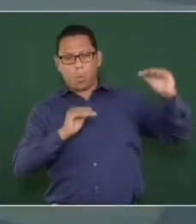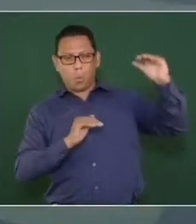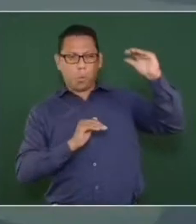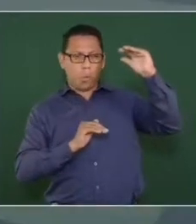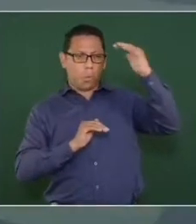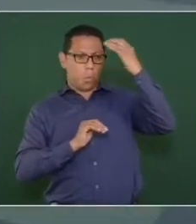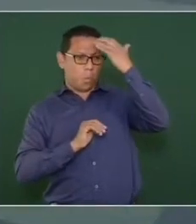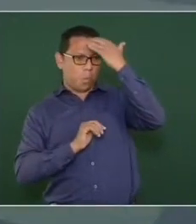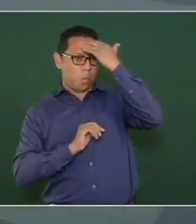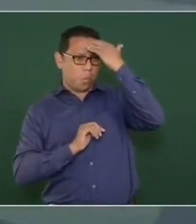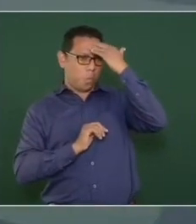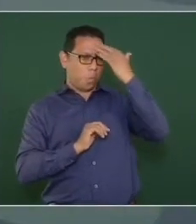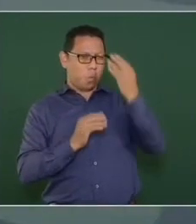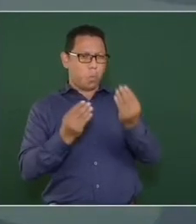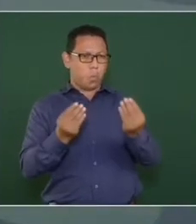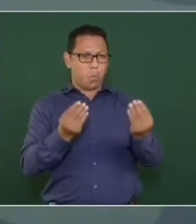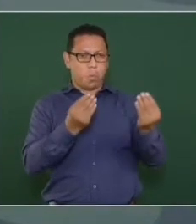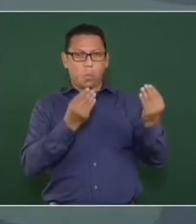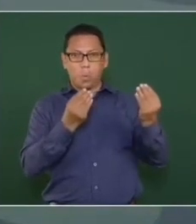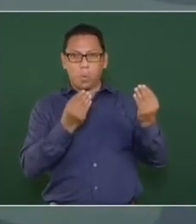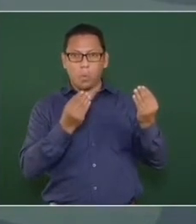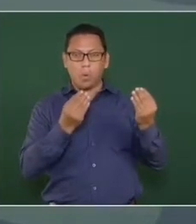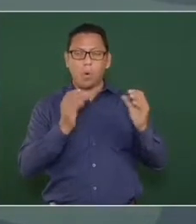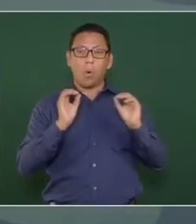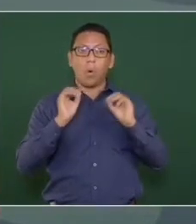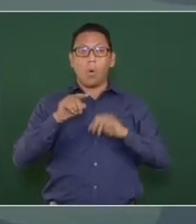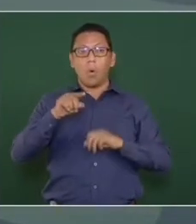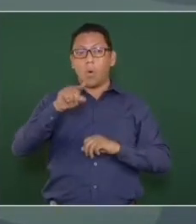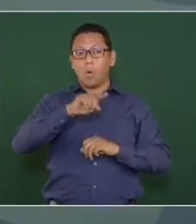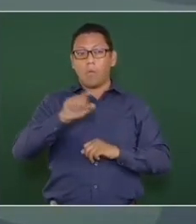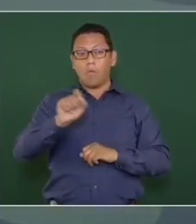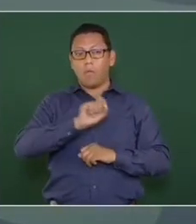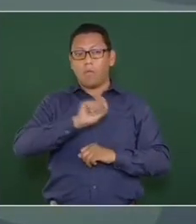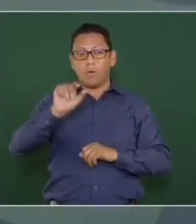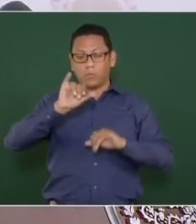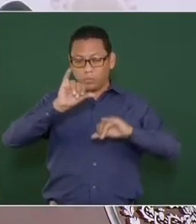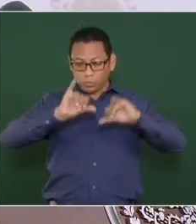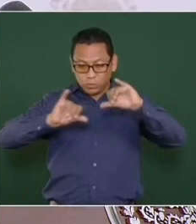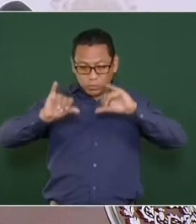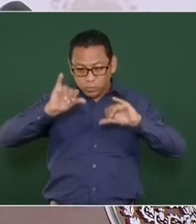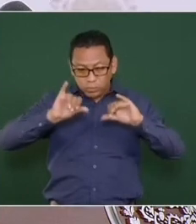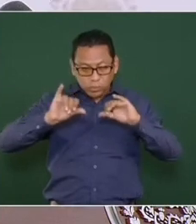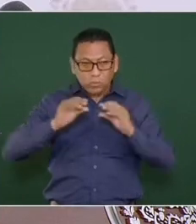renombre, un científico,